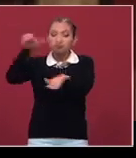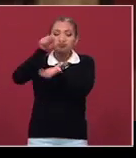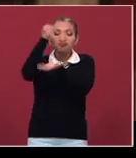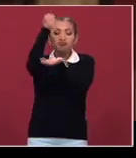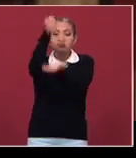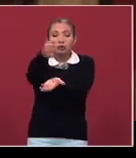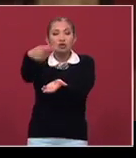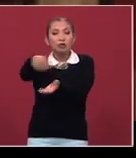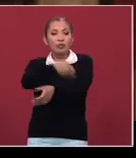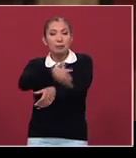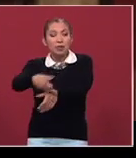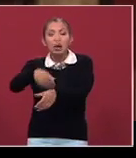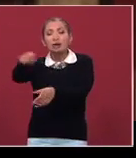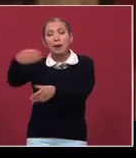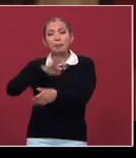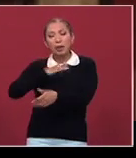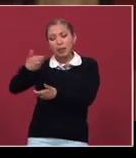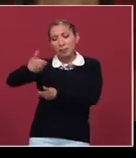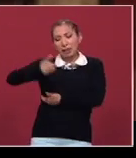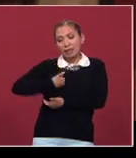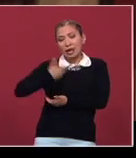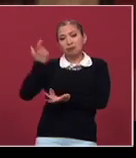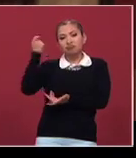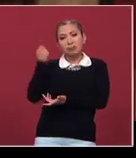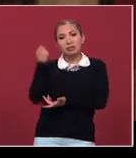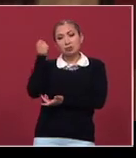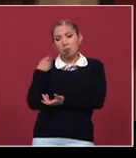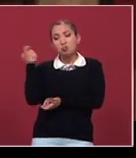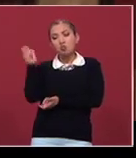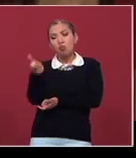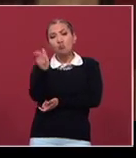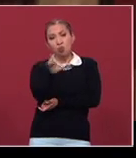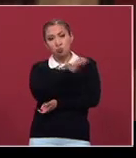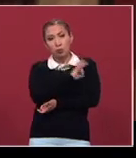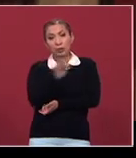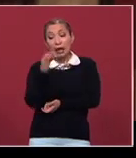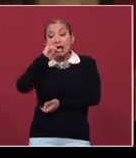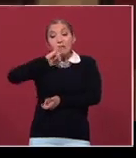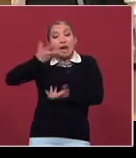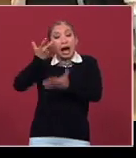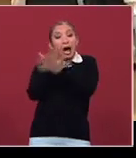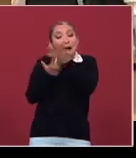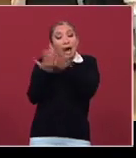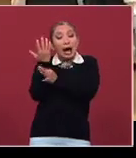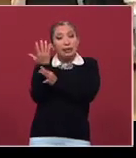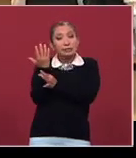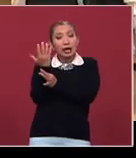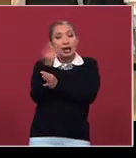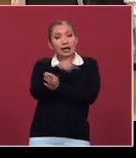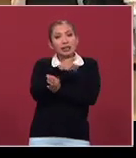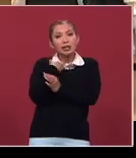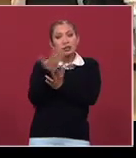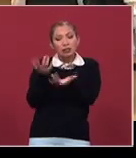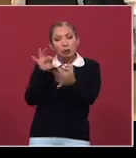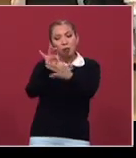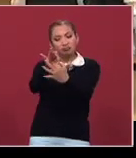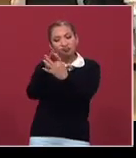sus deudos pueden reclamar la pensión respectiva, ¿no? y en algún momento hablan de socializar los bienes de producción, ¿no?